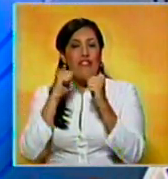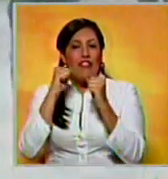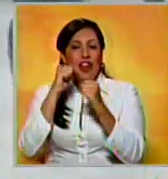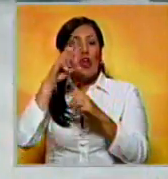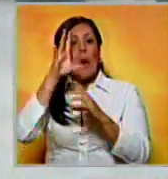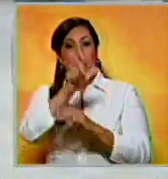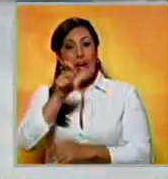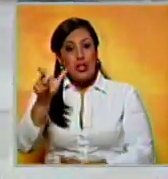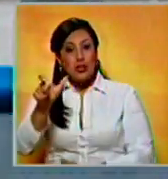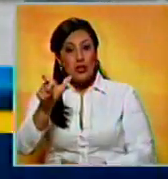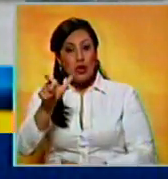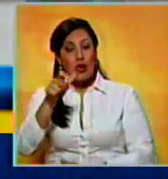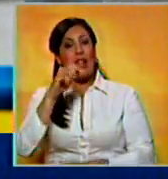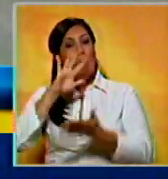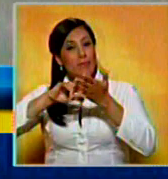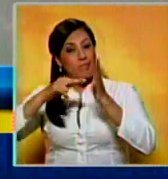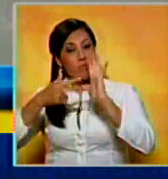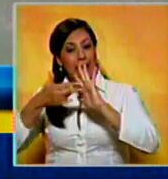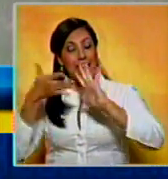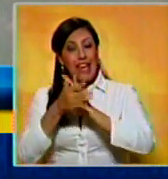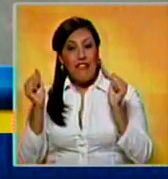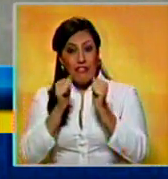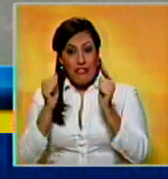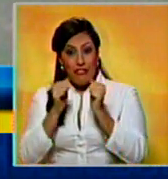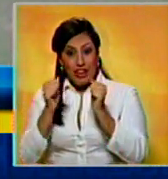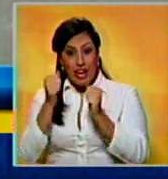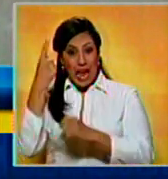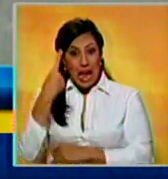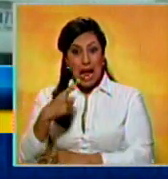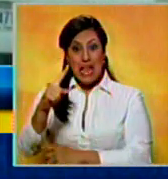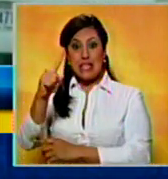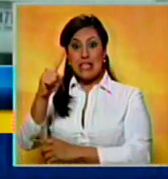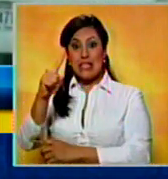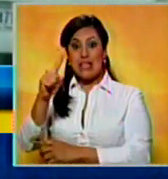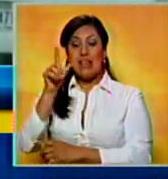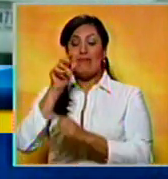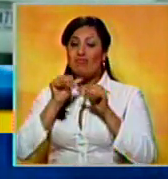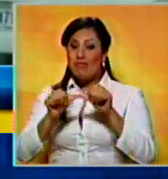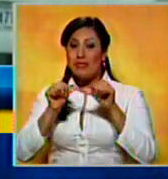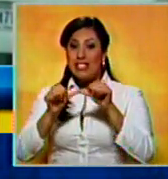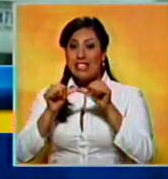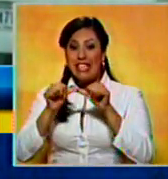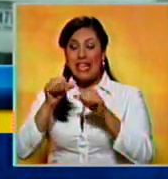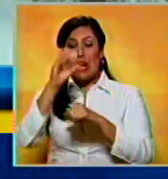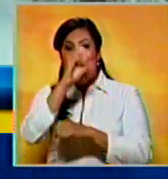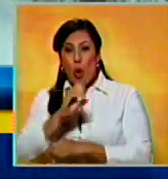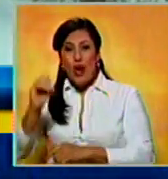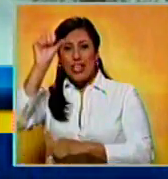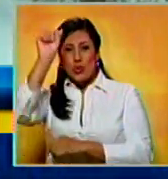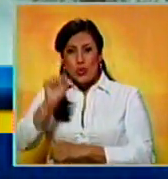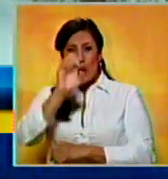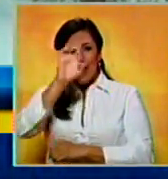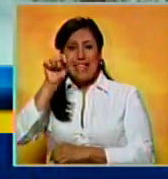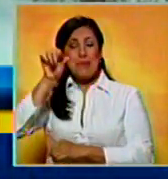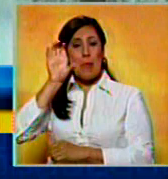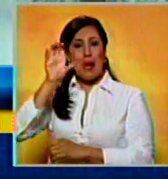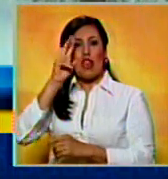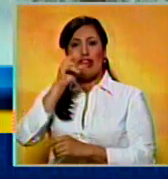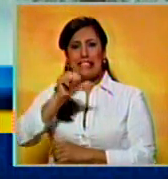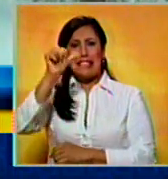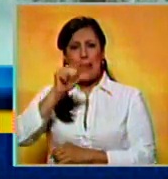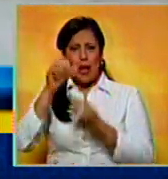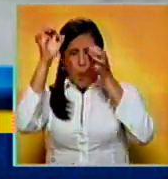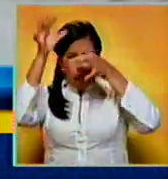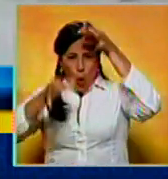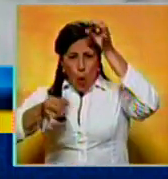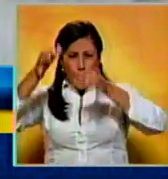Los meteorólogos pronostican que el frío gélido permanezca en el medio oeste y sureste de ese país durante dos semanas.